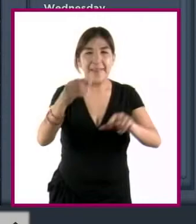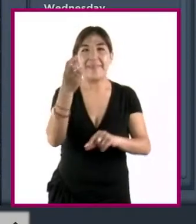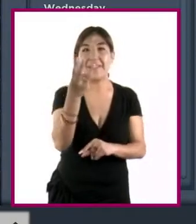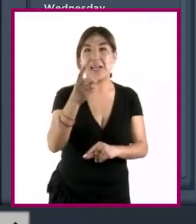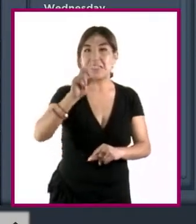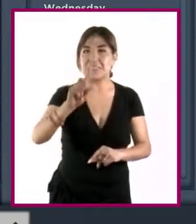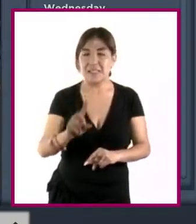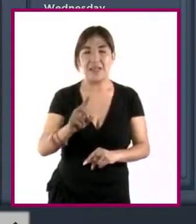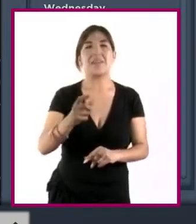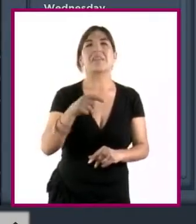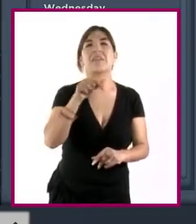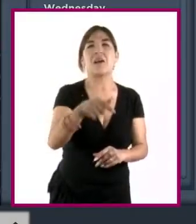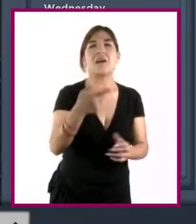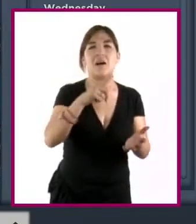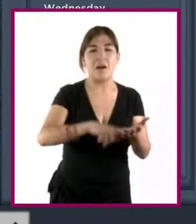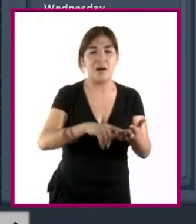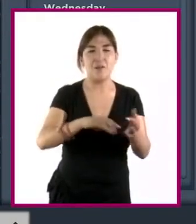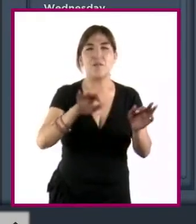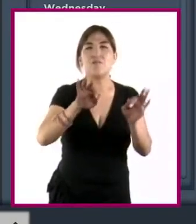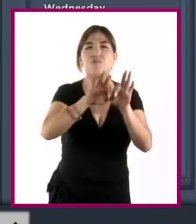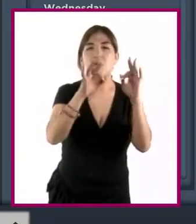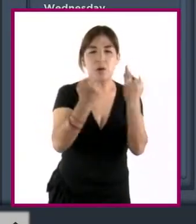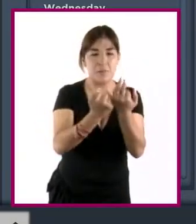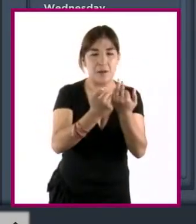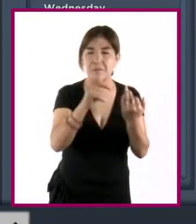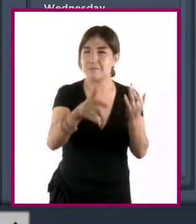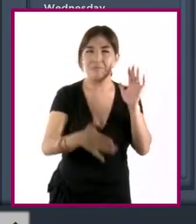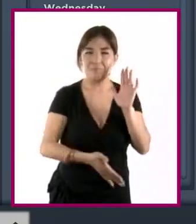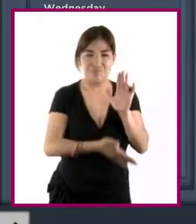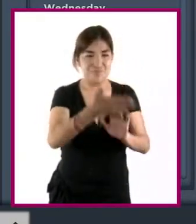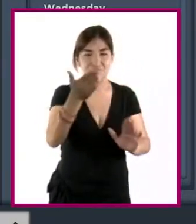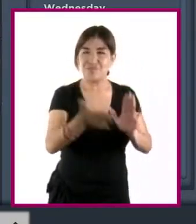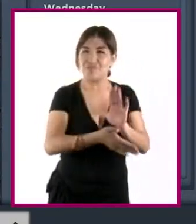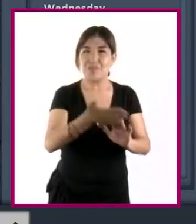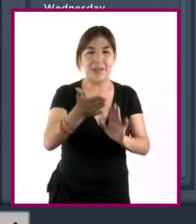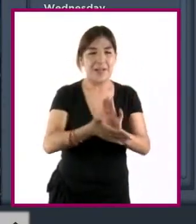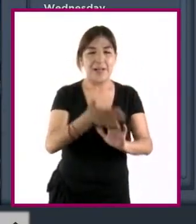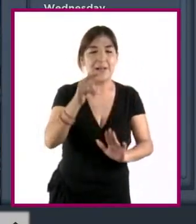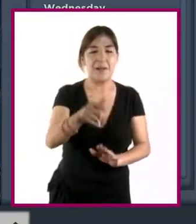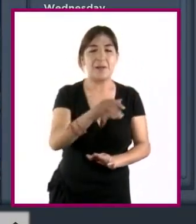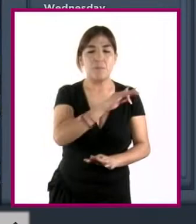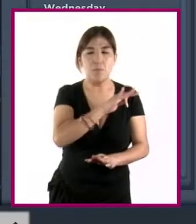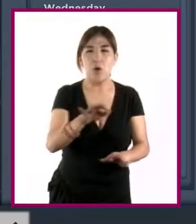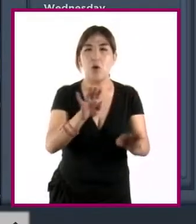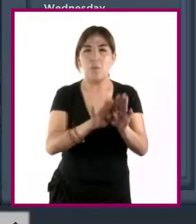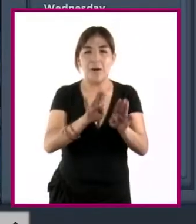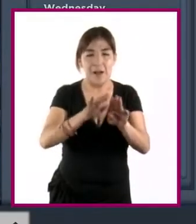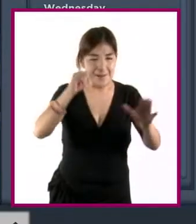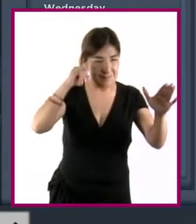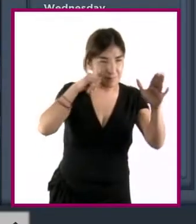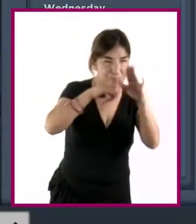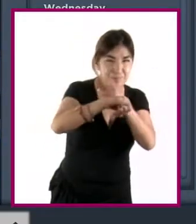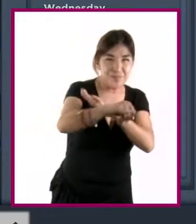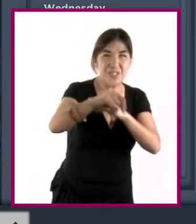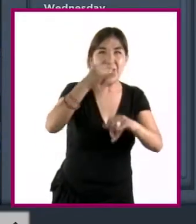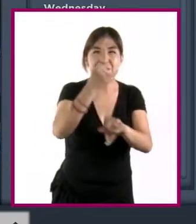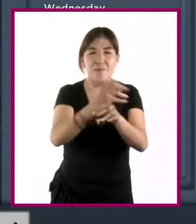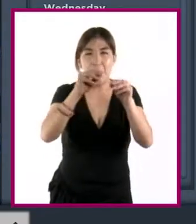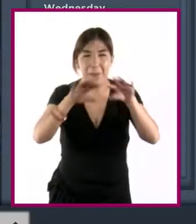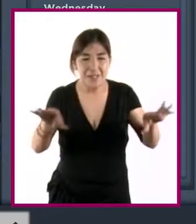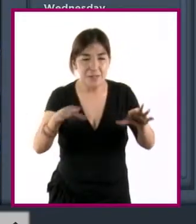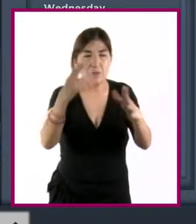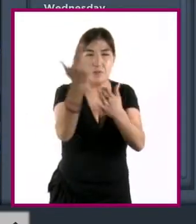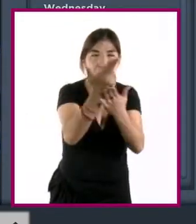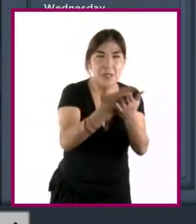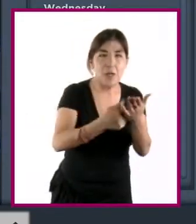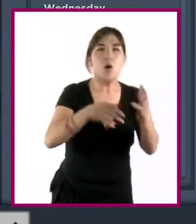plataformas como Revit, en donde ya se arma toda una estructura que permite no solamente dimensionar, dibujar, sino también cuantificar e